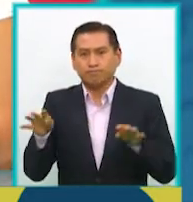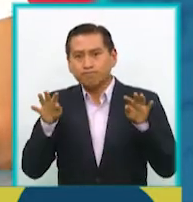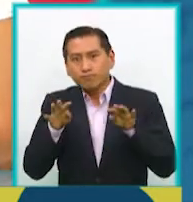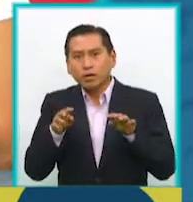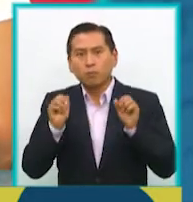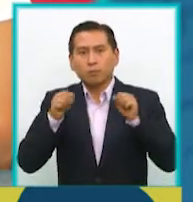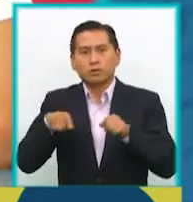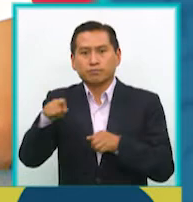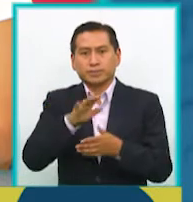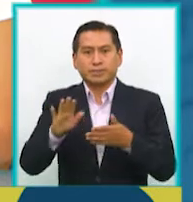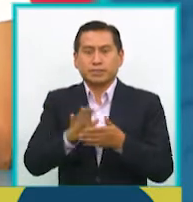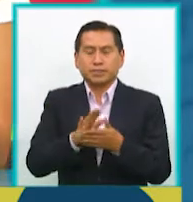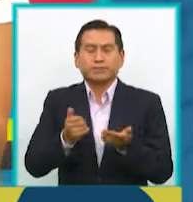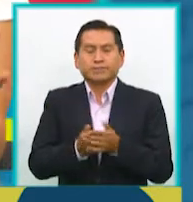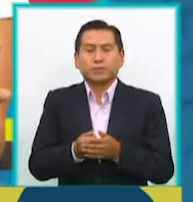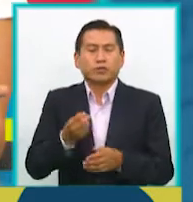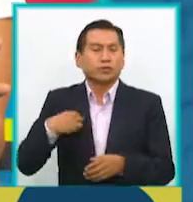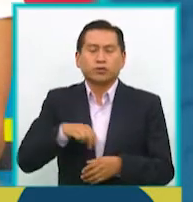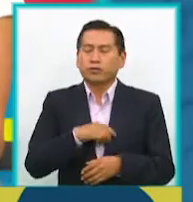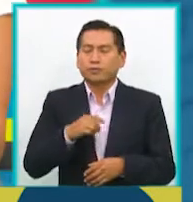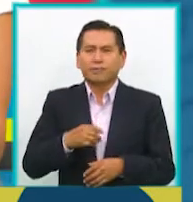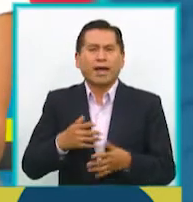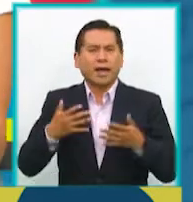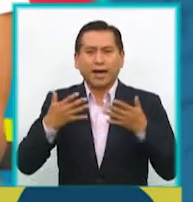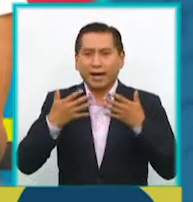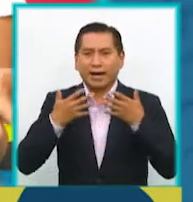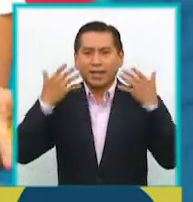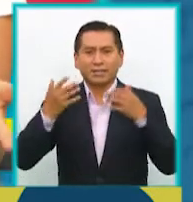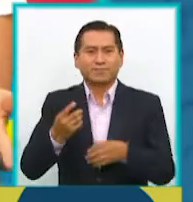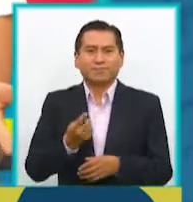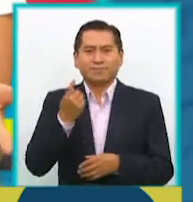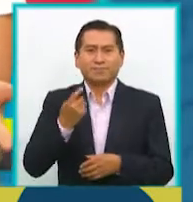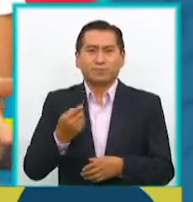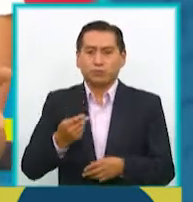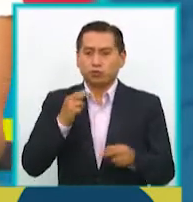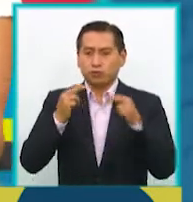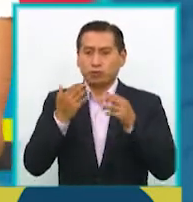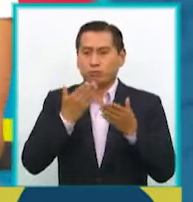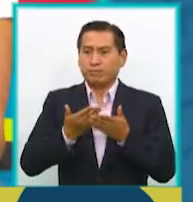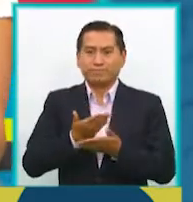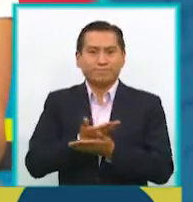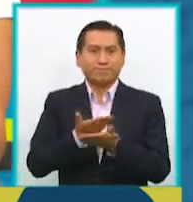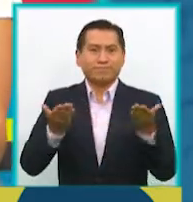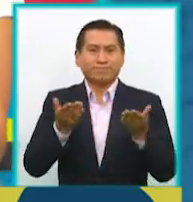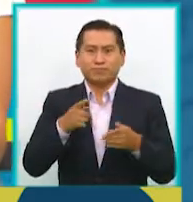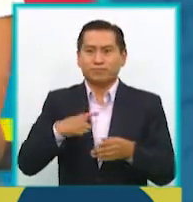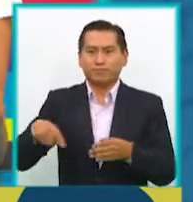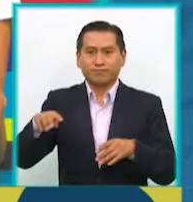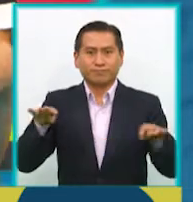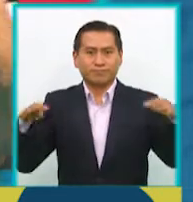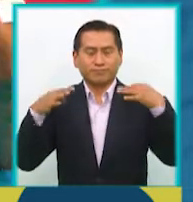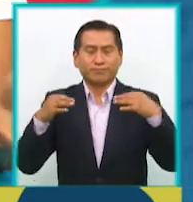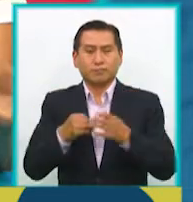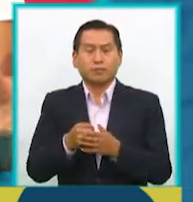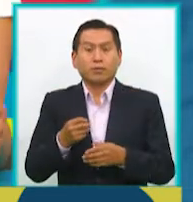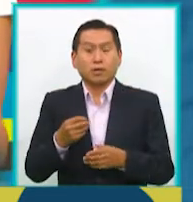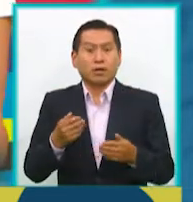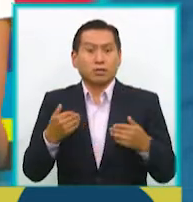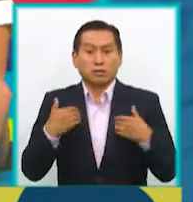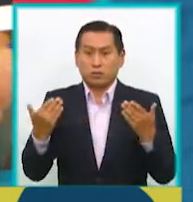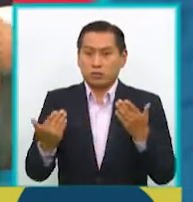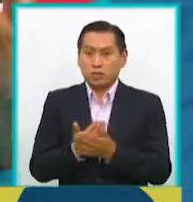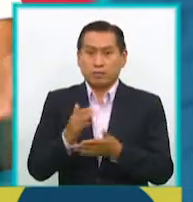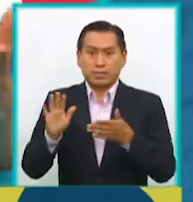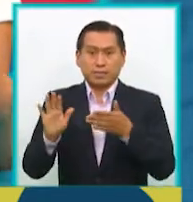propuesta. Y nada, para nosotros siempre es una alegría poder dar esa buena noticia al público que nos sigue, el hecho de que tenemos una nueva